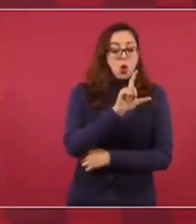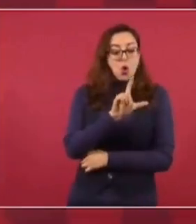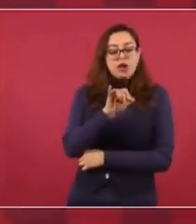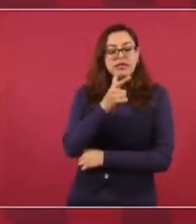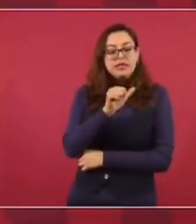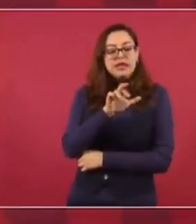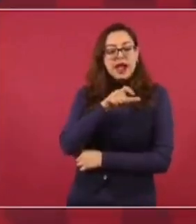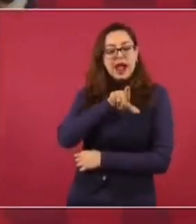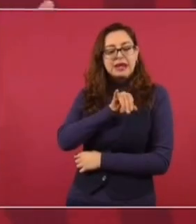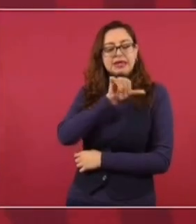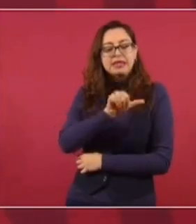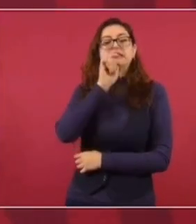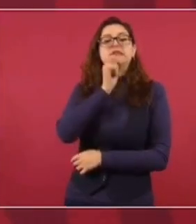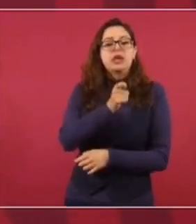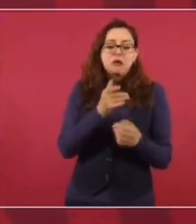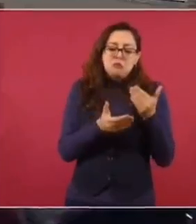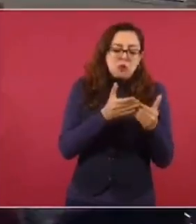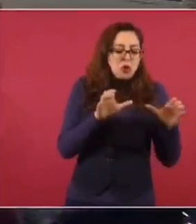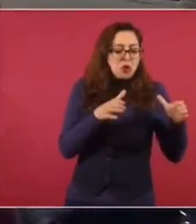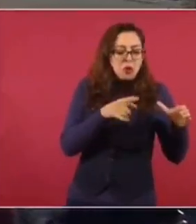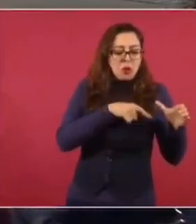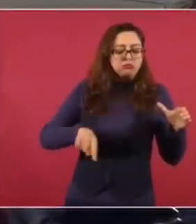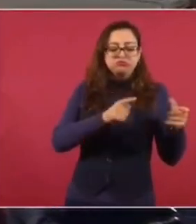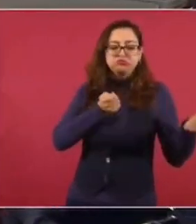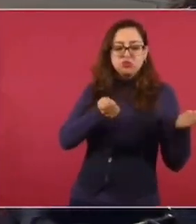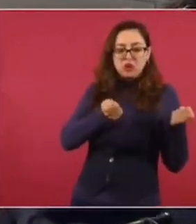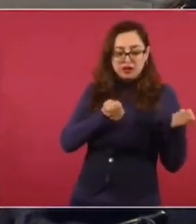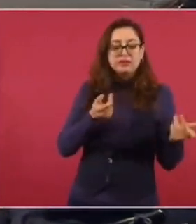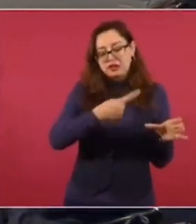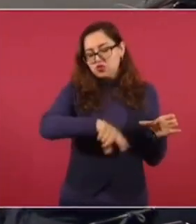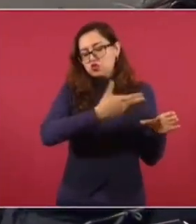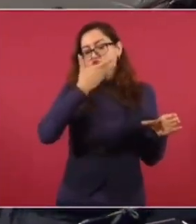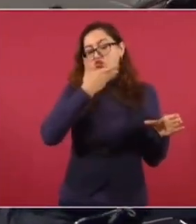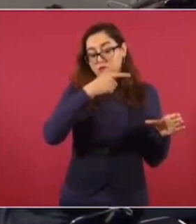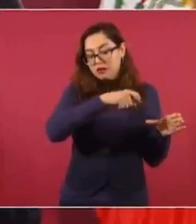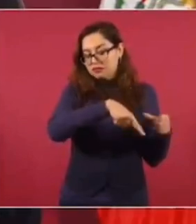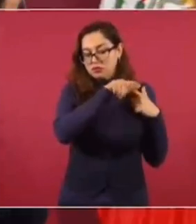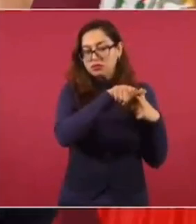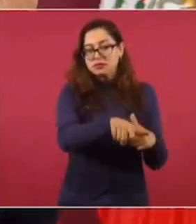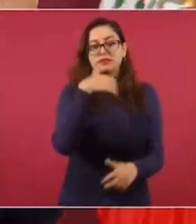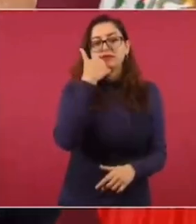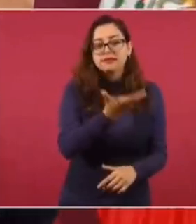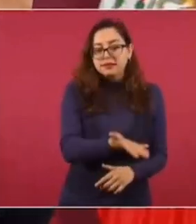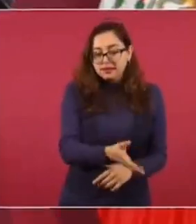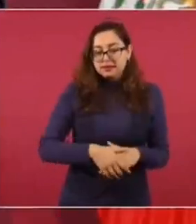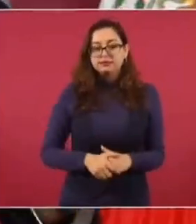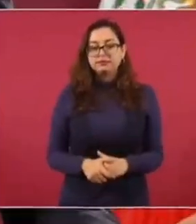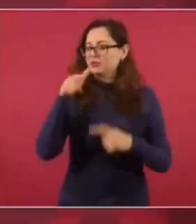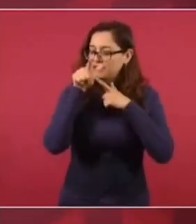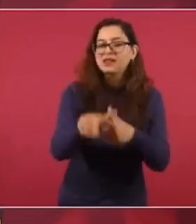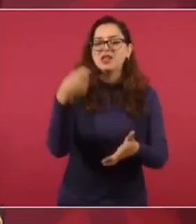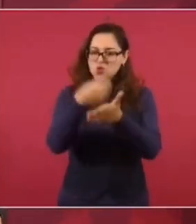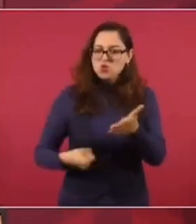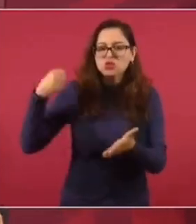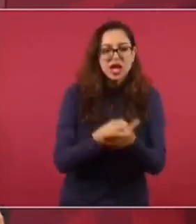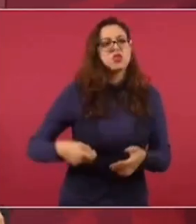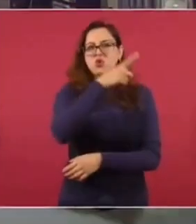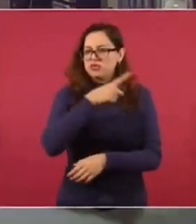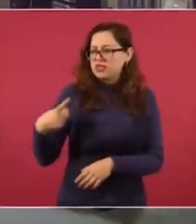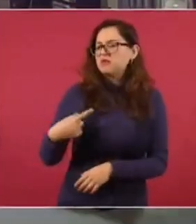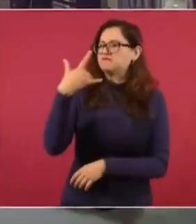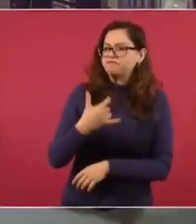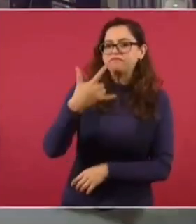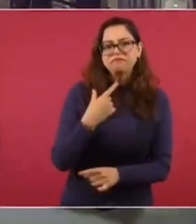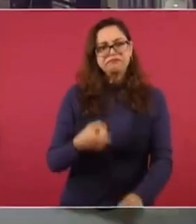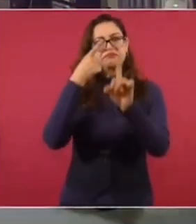hacer sin violar la Constitución. Pero no dejar de luchar. Dada la postura del senador